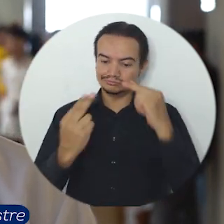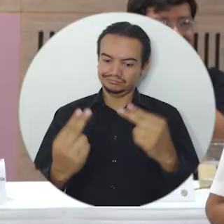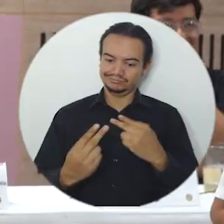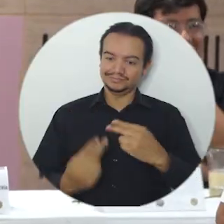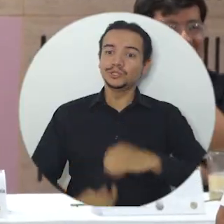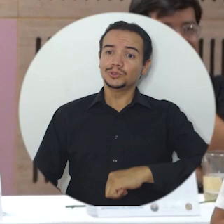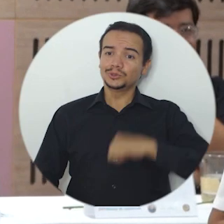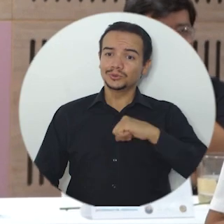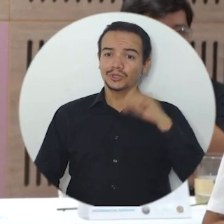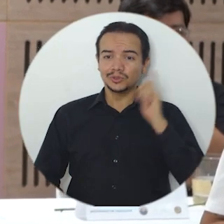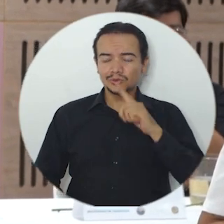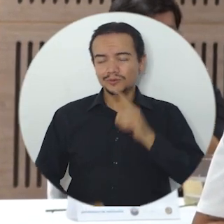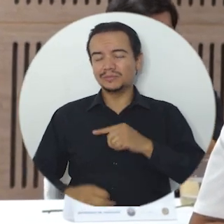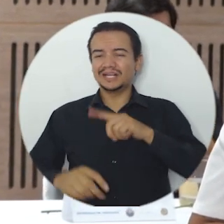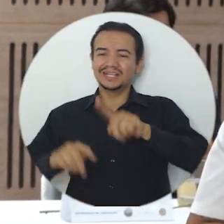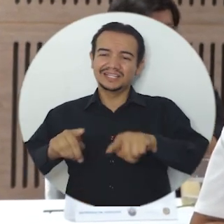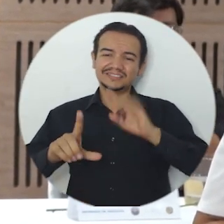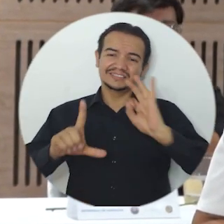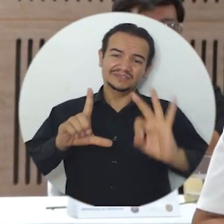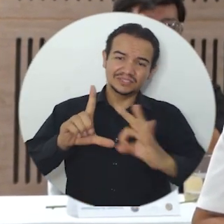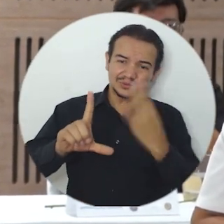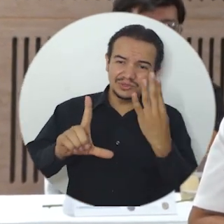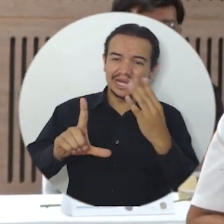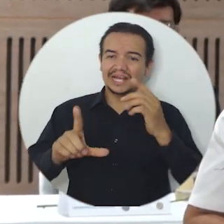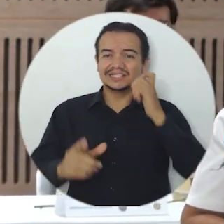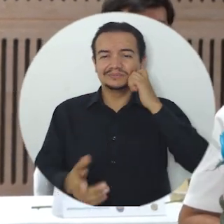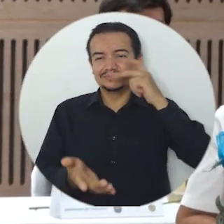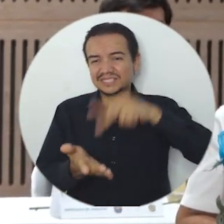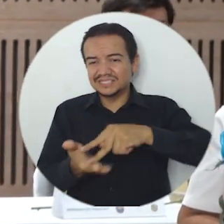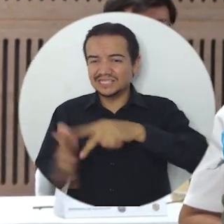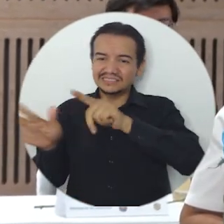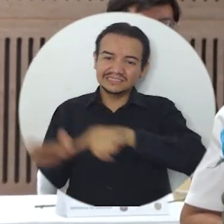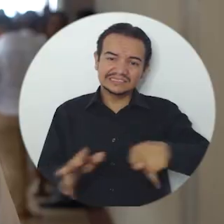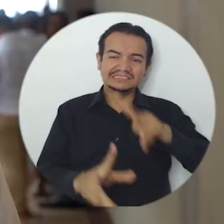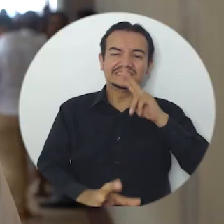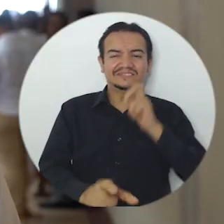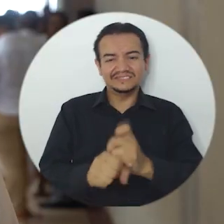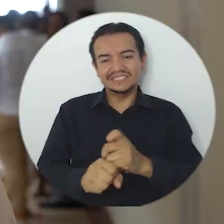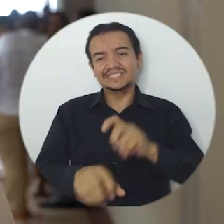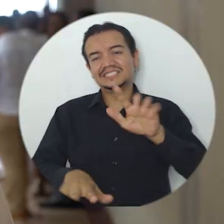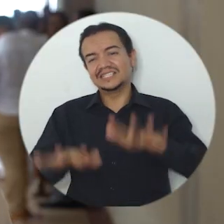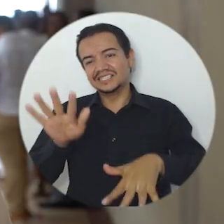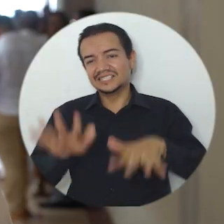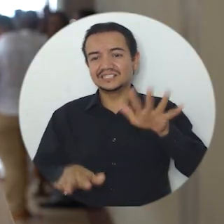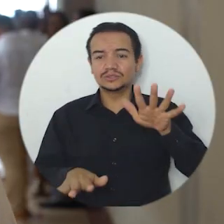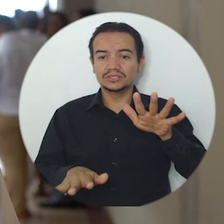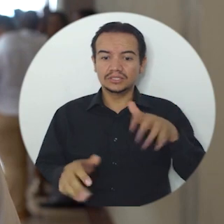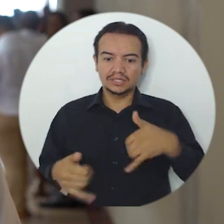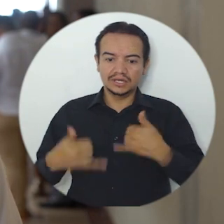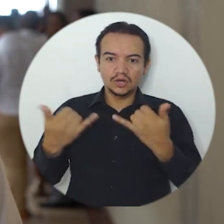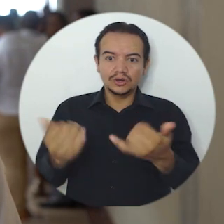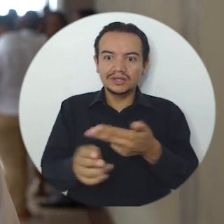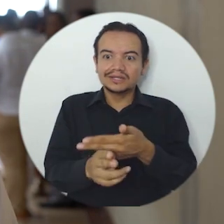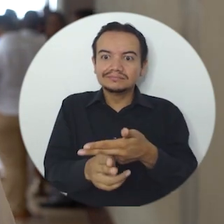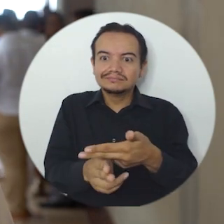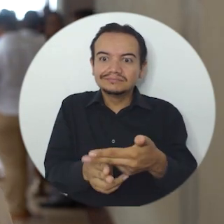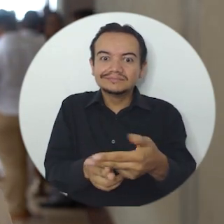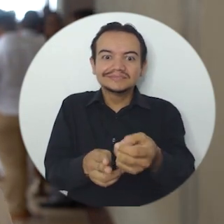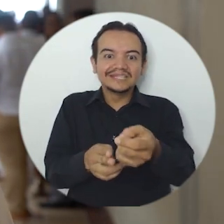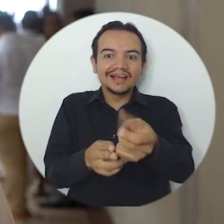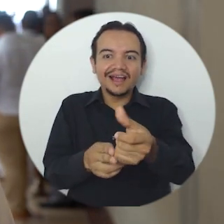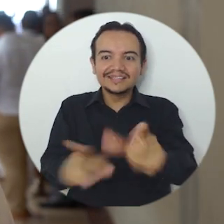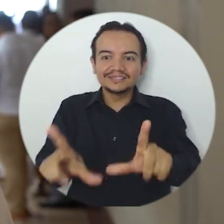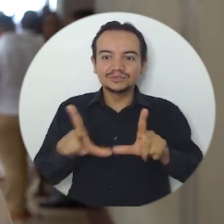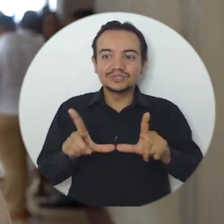después de los semestres difíciles presenciales, los semestres difíciles virtuales, y por fin podemos decir que ya llegamos a la recta